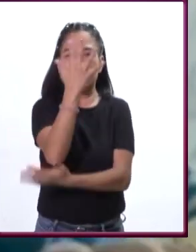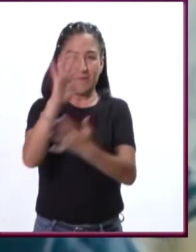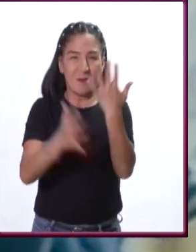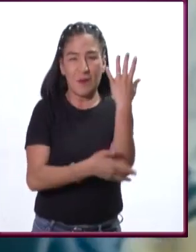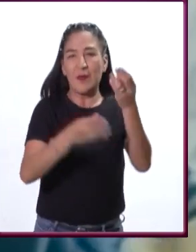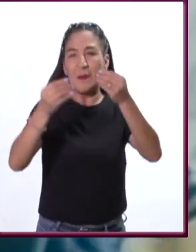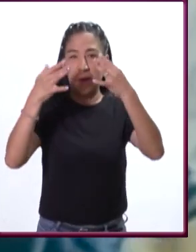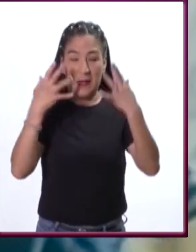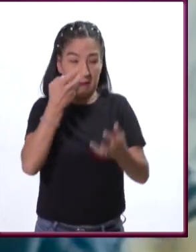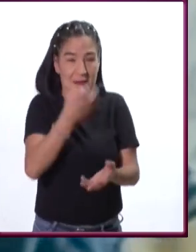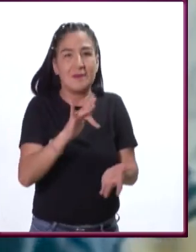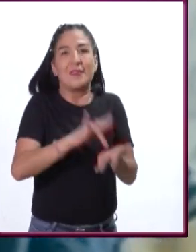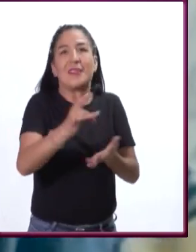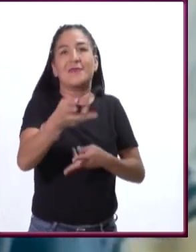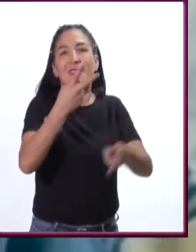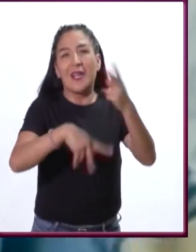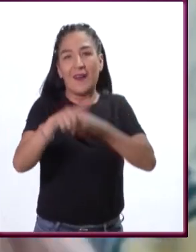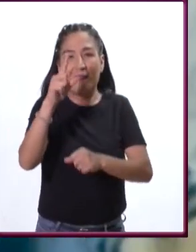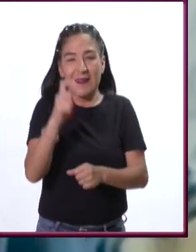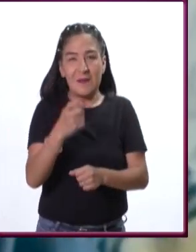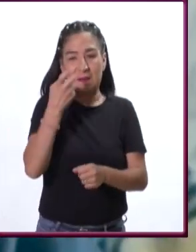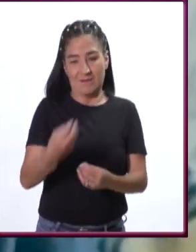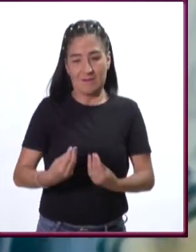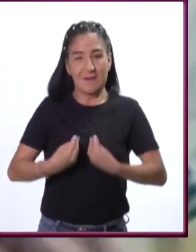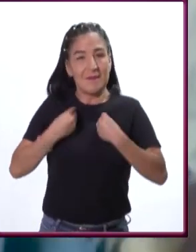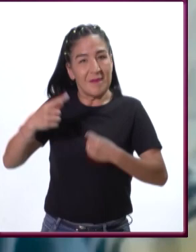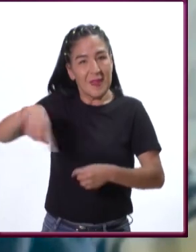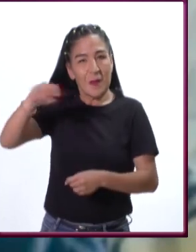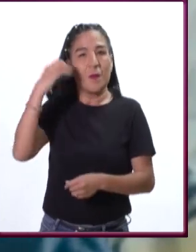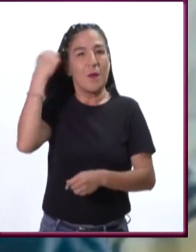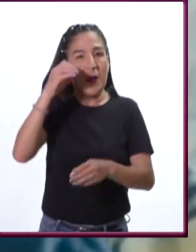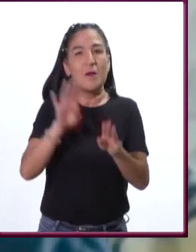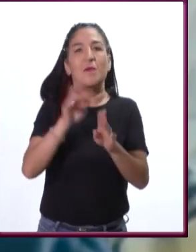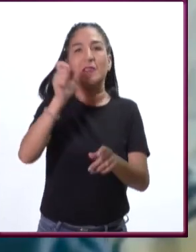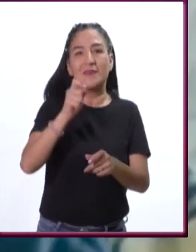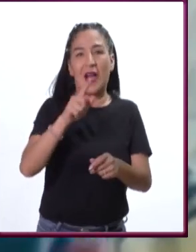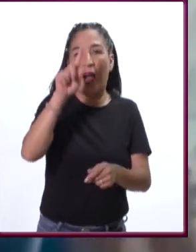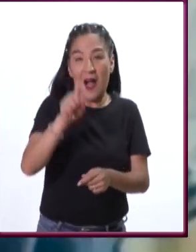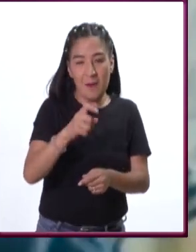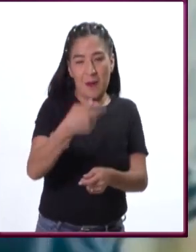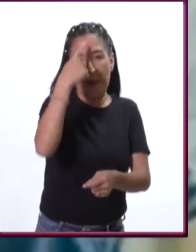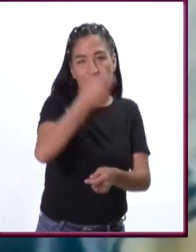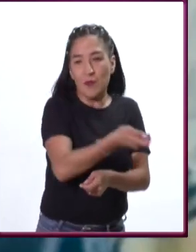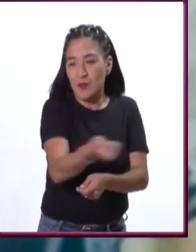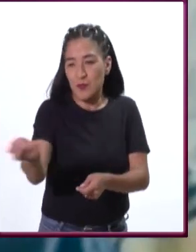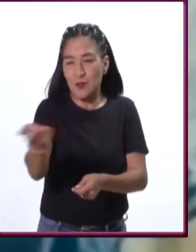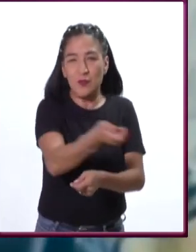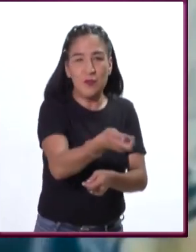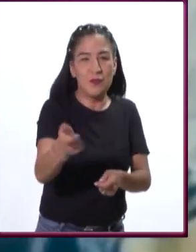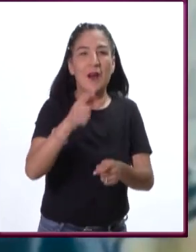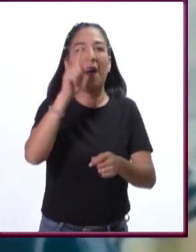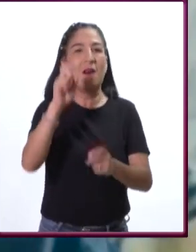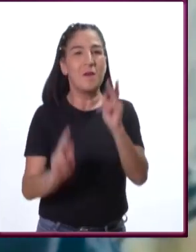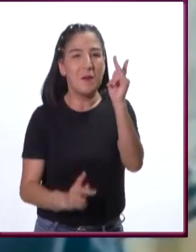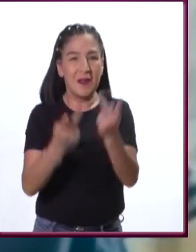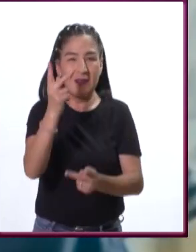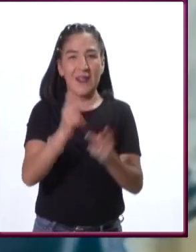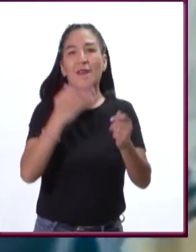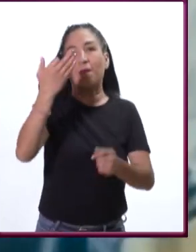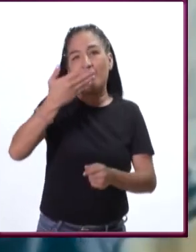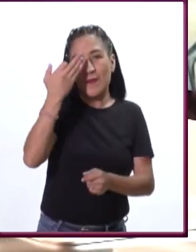porque de allí viene el agua de la que viven, con la que riegan sus cultivos, y ellos cultivan flores.